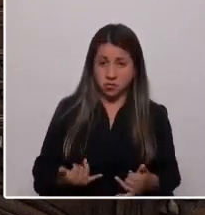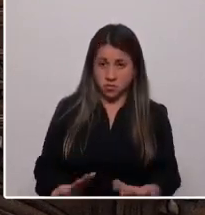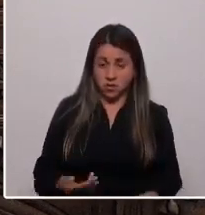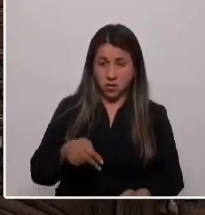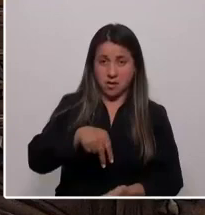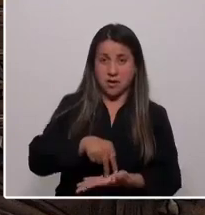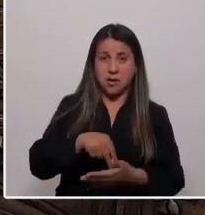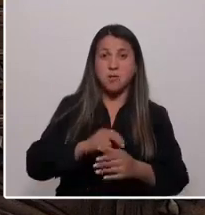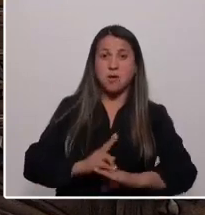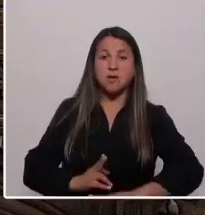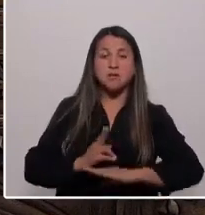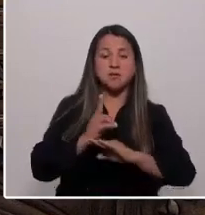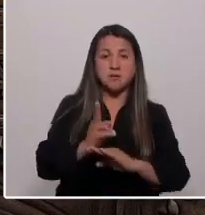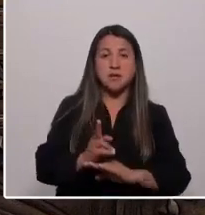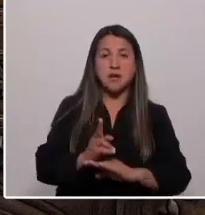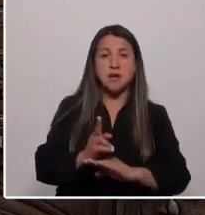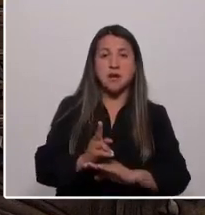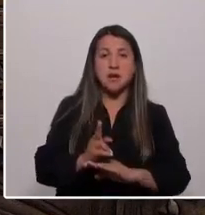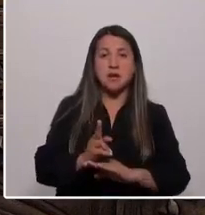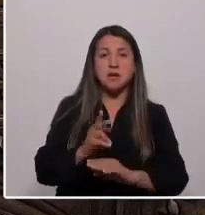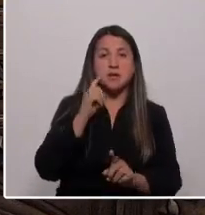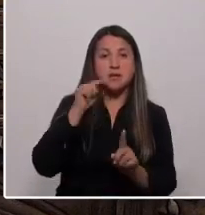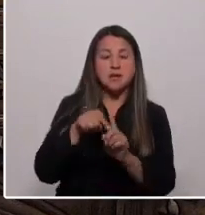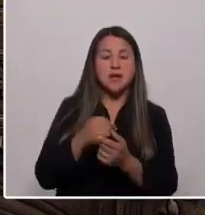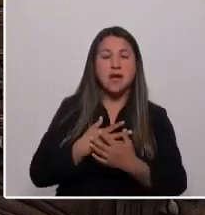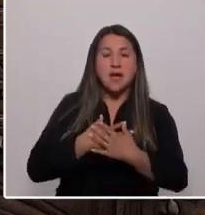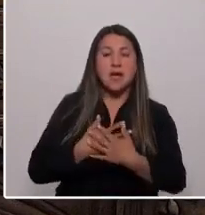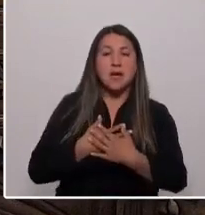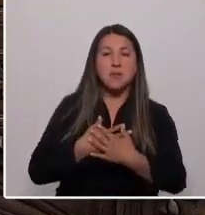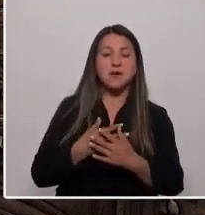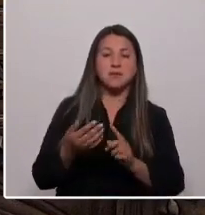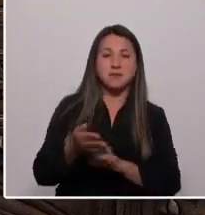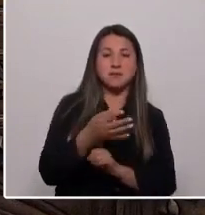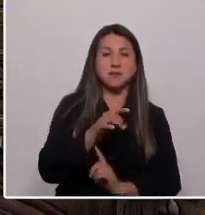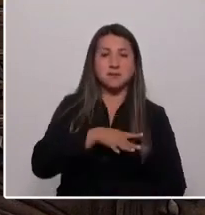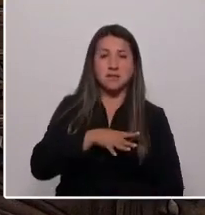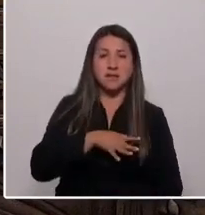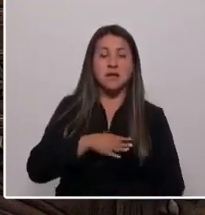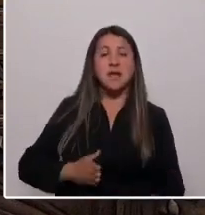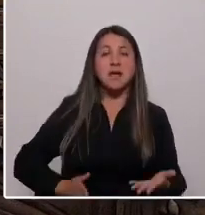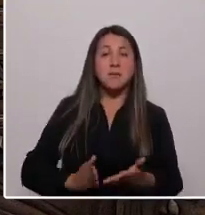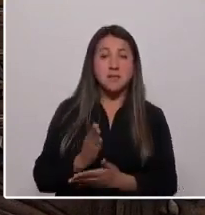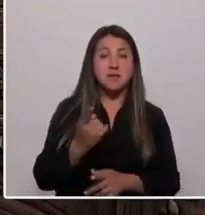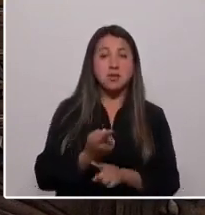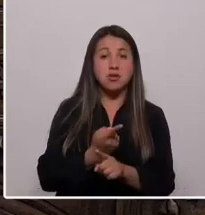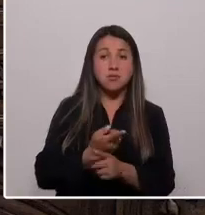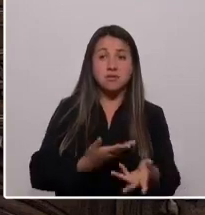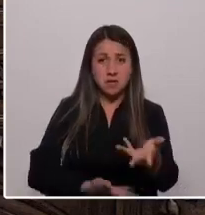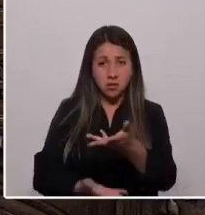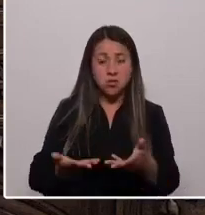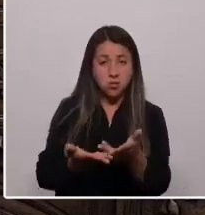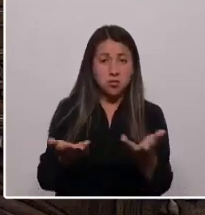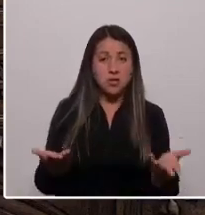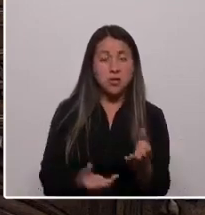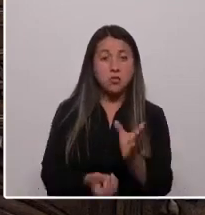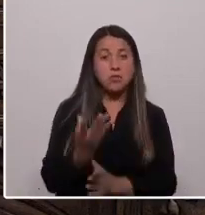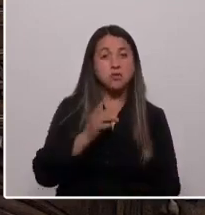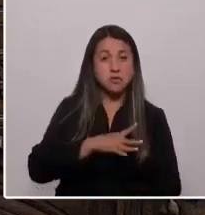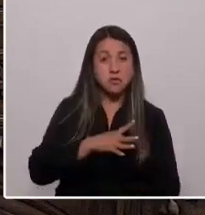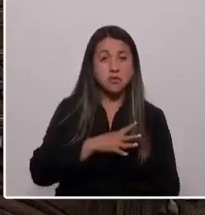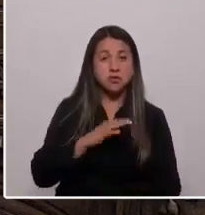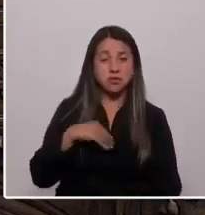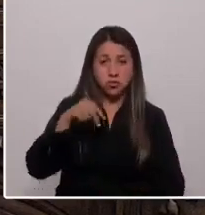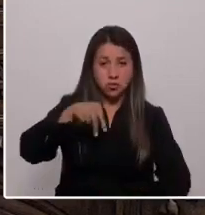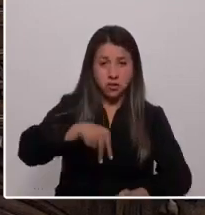a quienes aman la patria. Estoy aquí para conversar con ustedes, para hacer un nuevo Chile, pero con